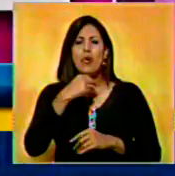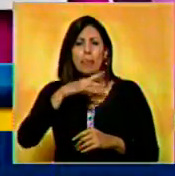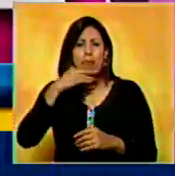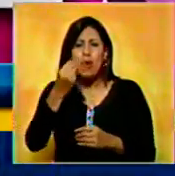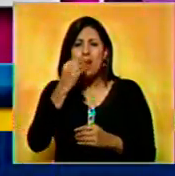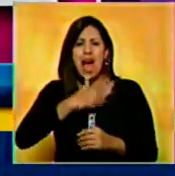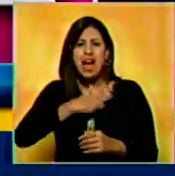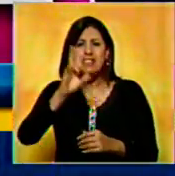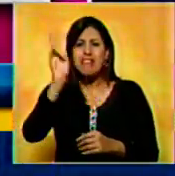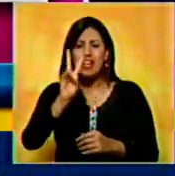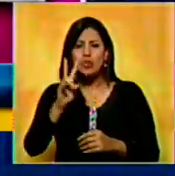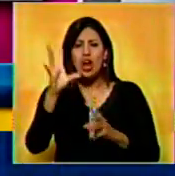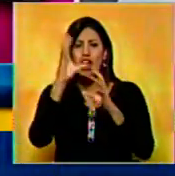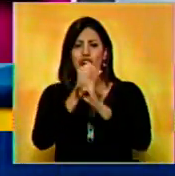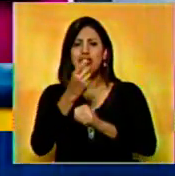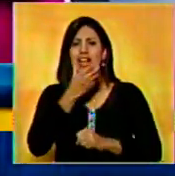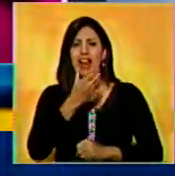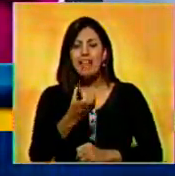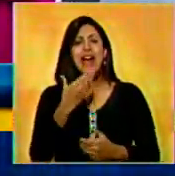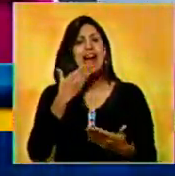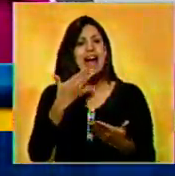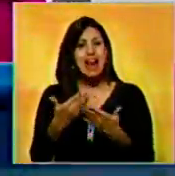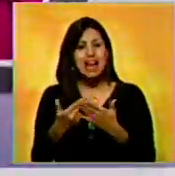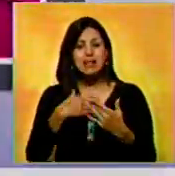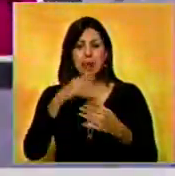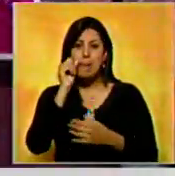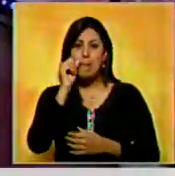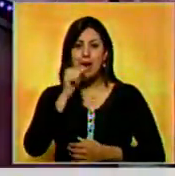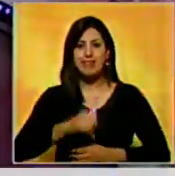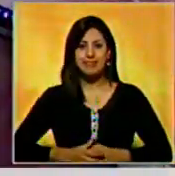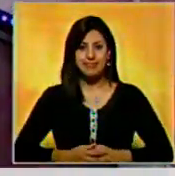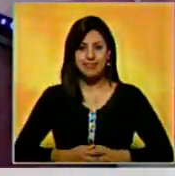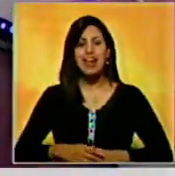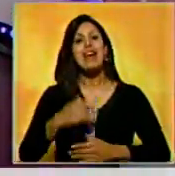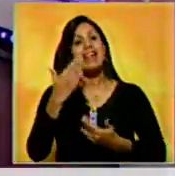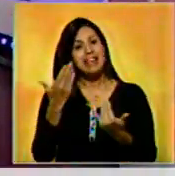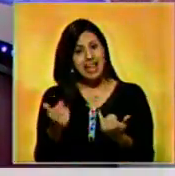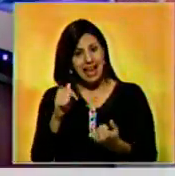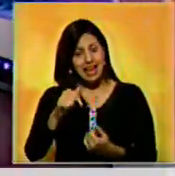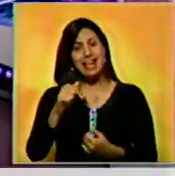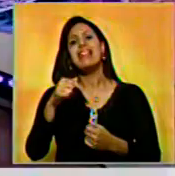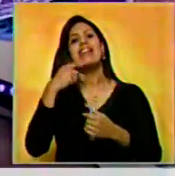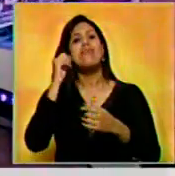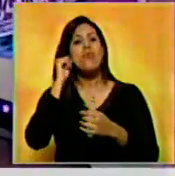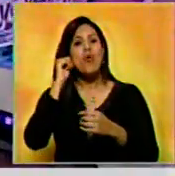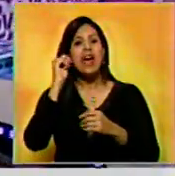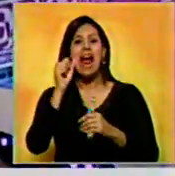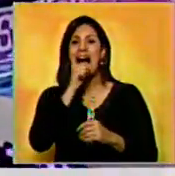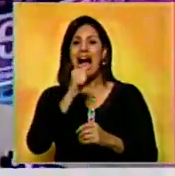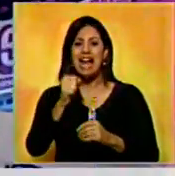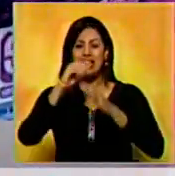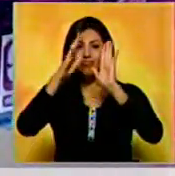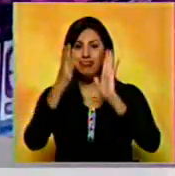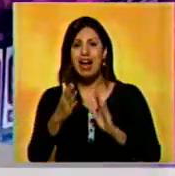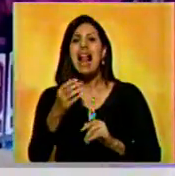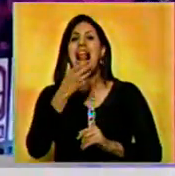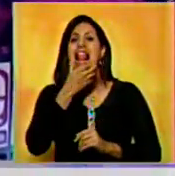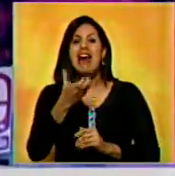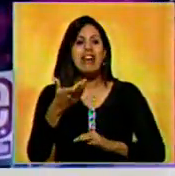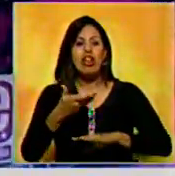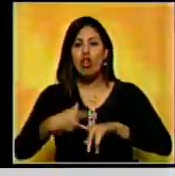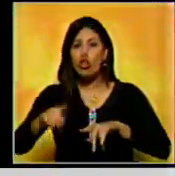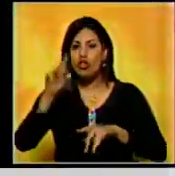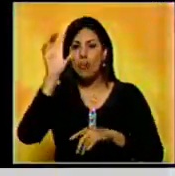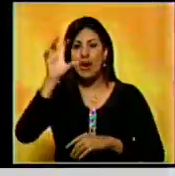comida venezolana la noche de Navidad gracias a mi papá. Y a propósito de esta fecha, la sexy cantante Rihanna pasó sus navidades